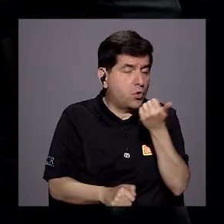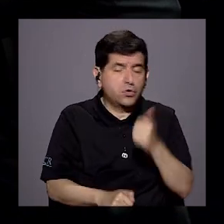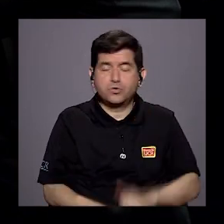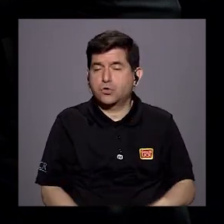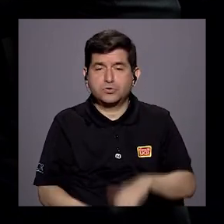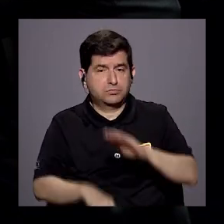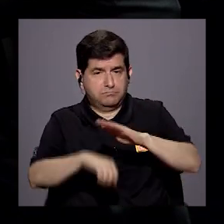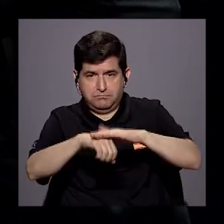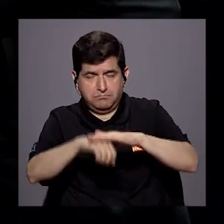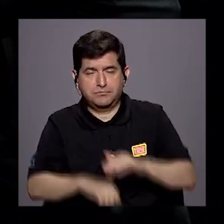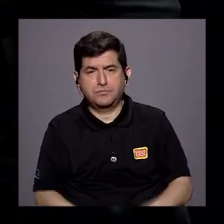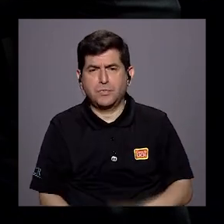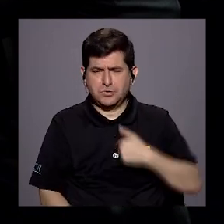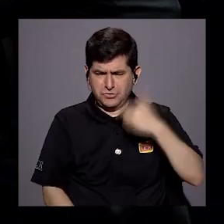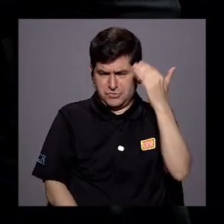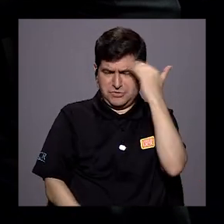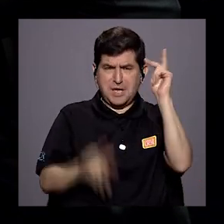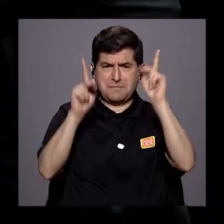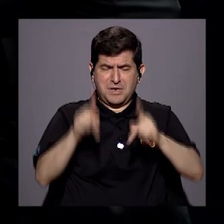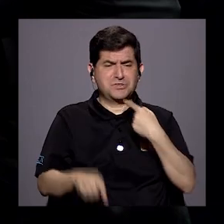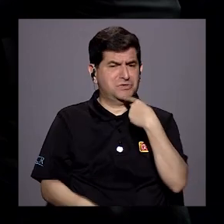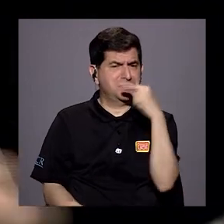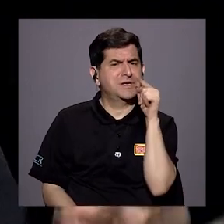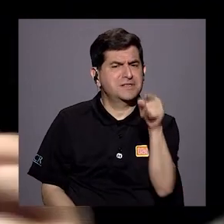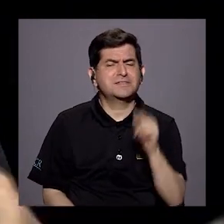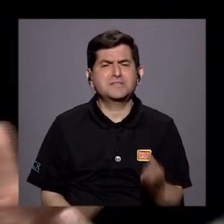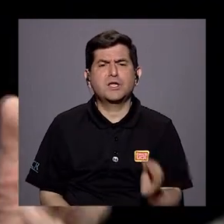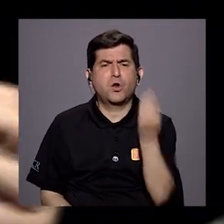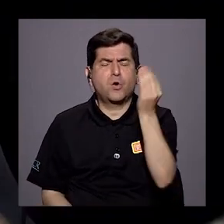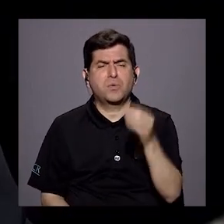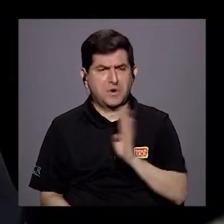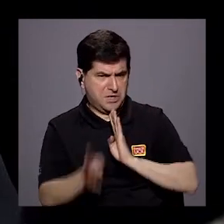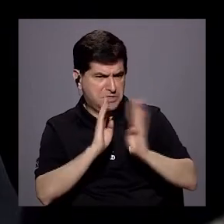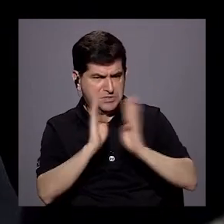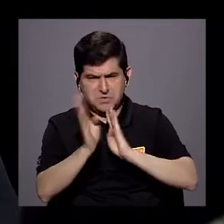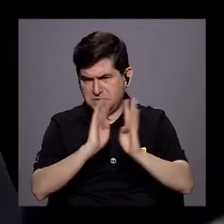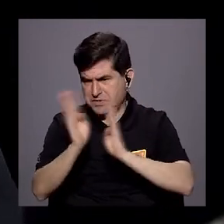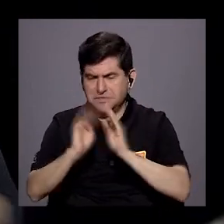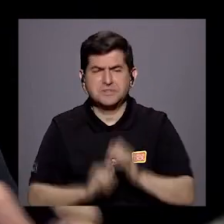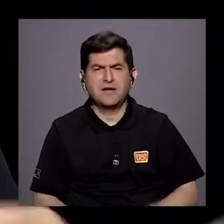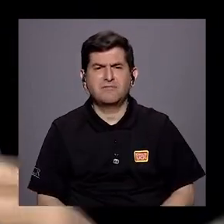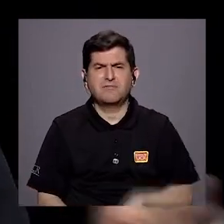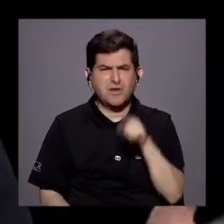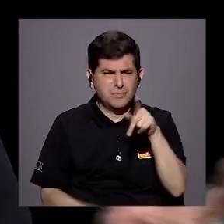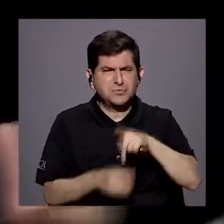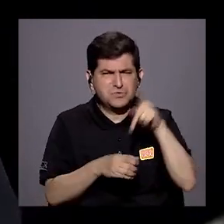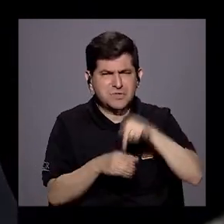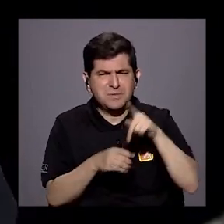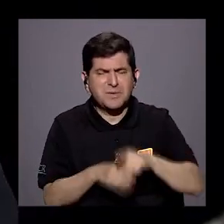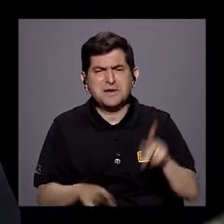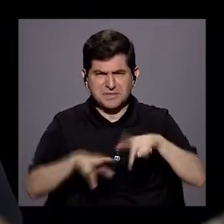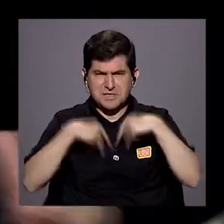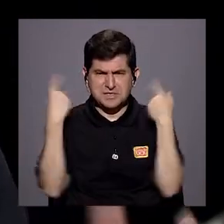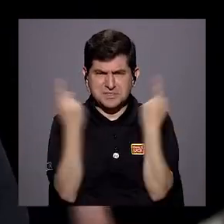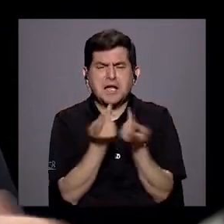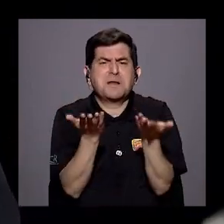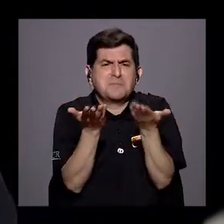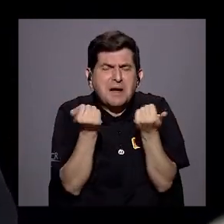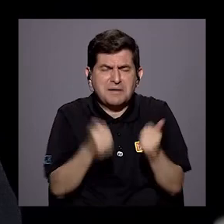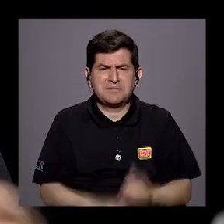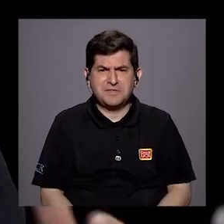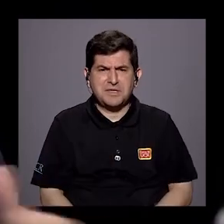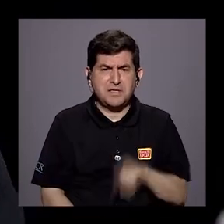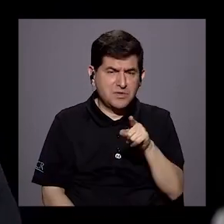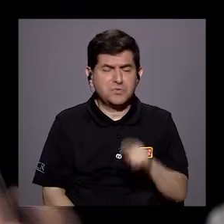Usted y yo sé que hay cantidad de gente que uno le dice, joven, yo converso con muchos de ellos. Mira, porque no te metes en el partido que quieras,